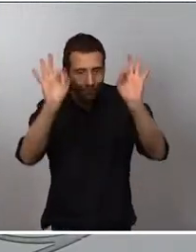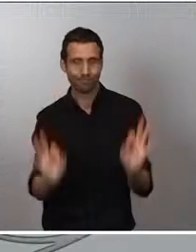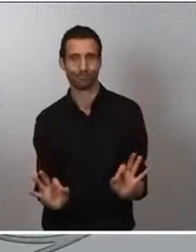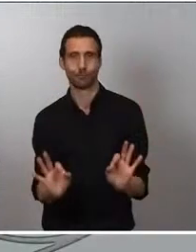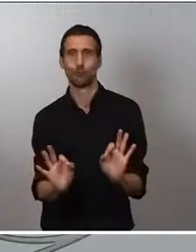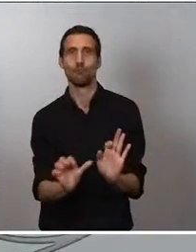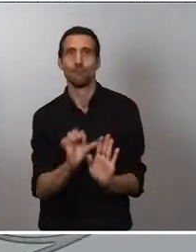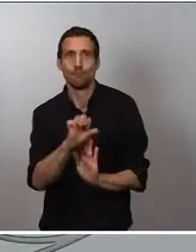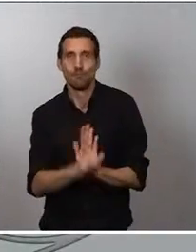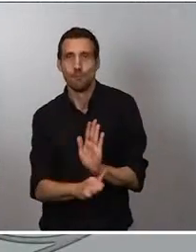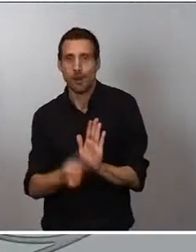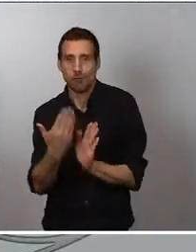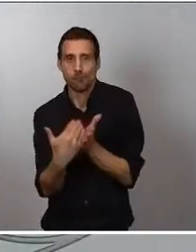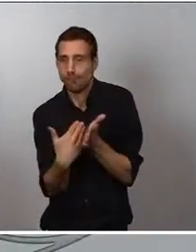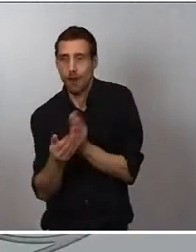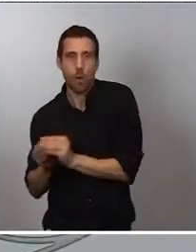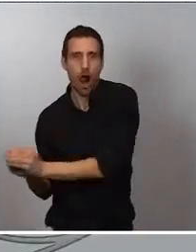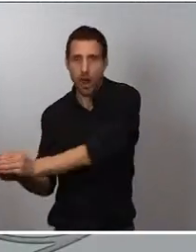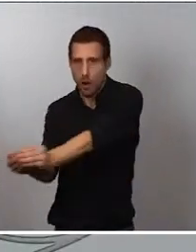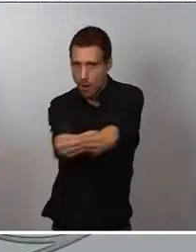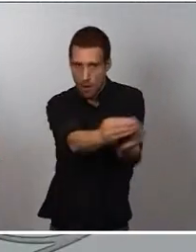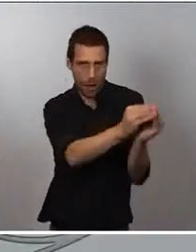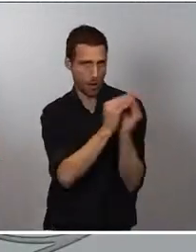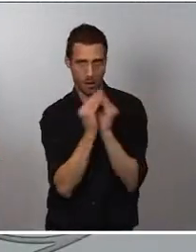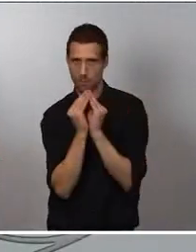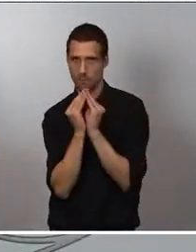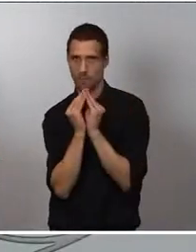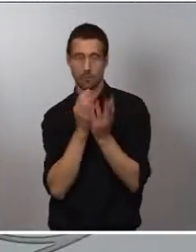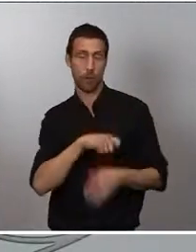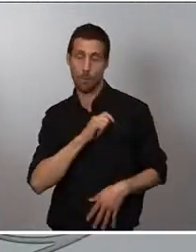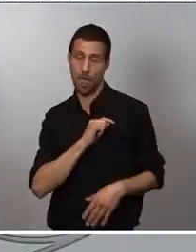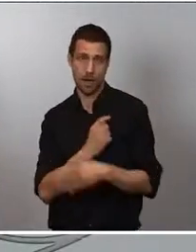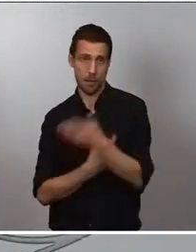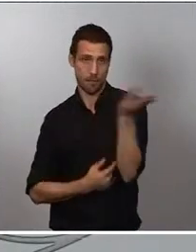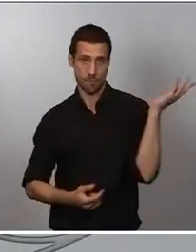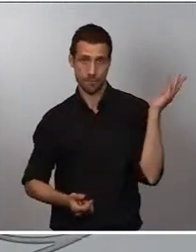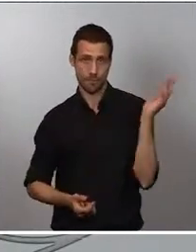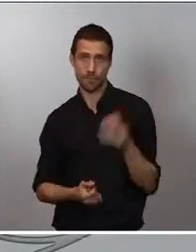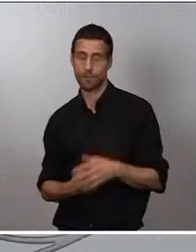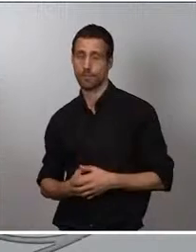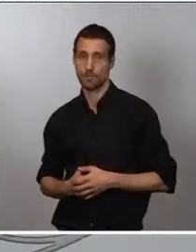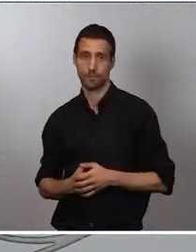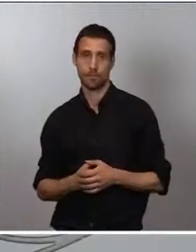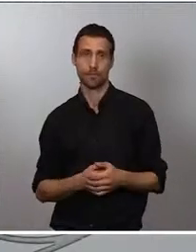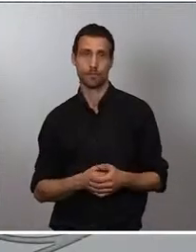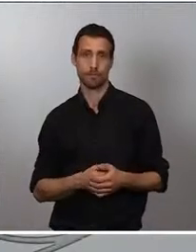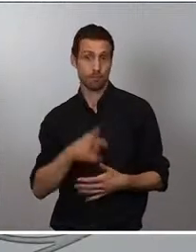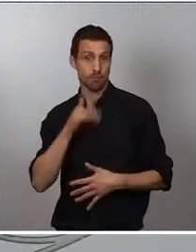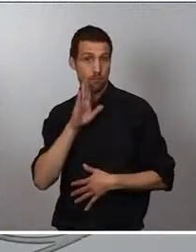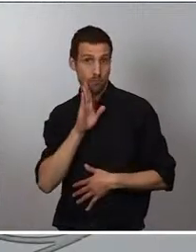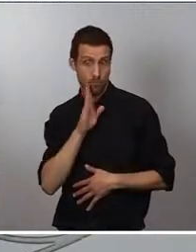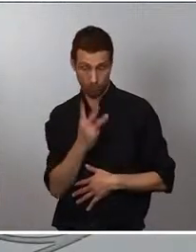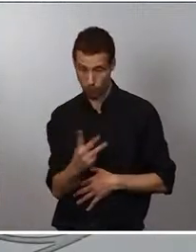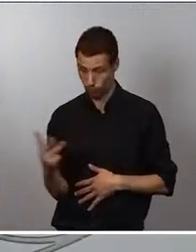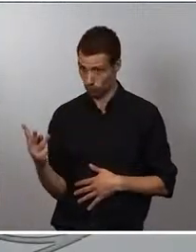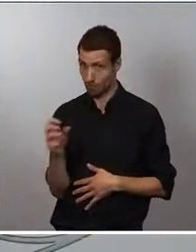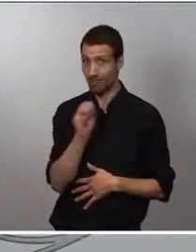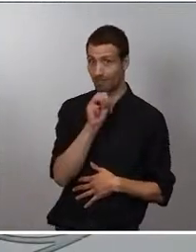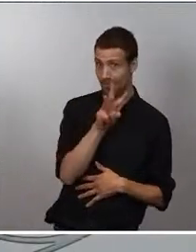mínimo común de acuerdo para todo el territorio español, como les he dicho, para estas tres semanas del 13 al 29